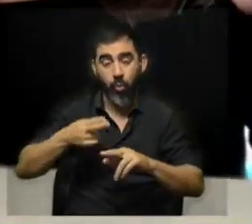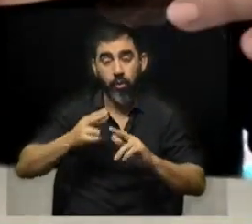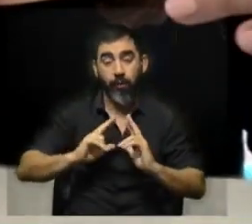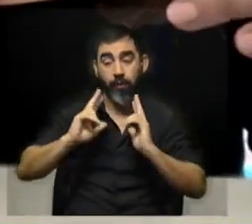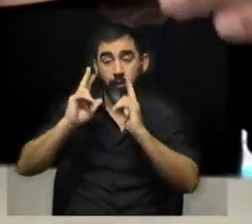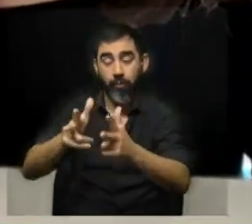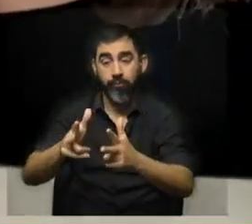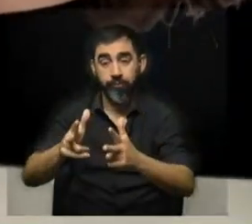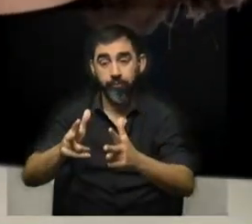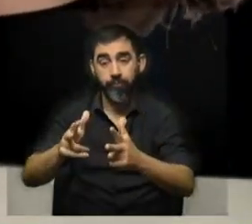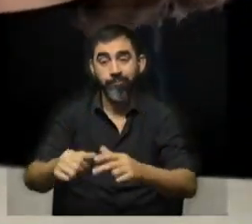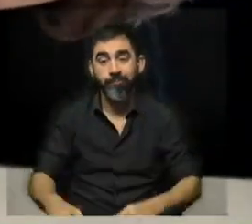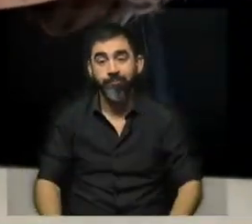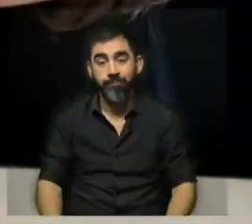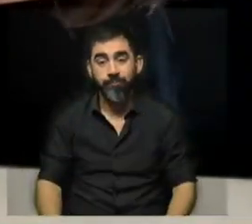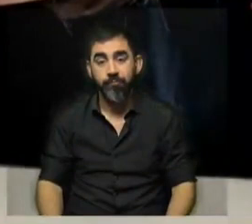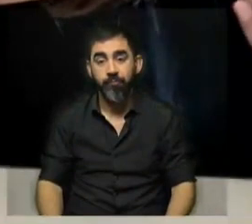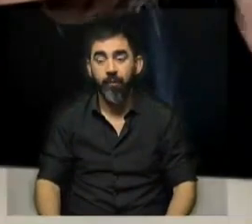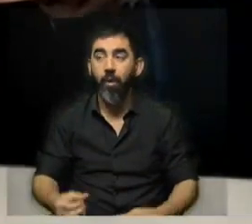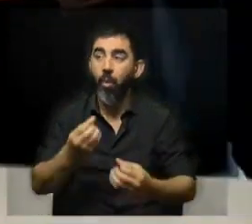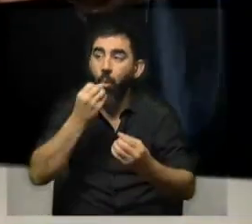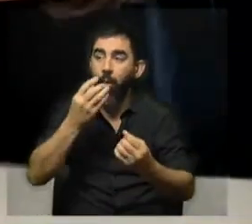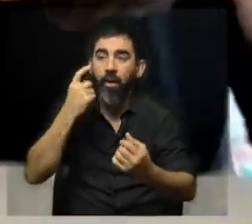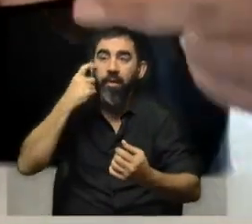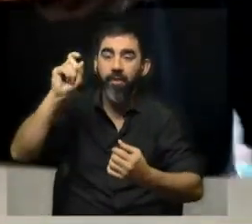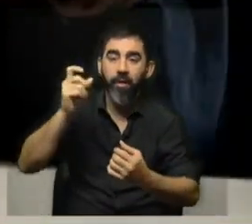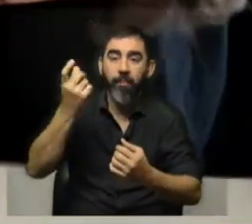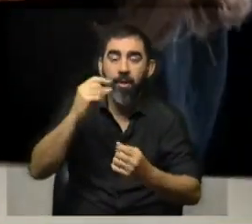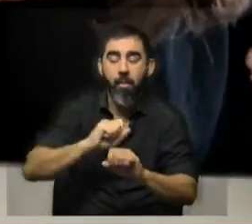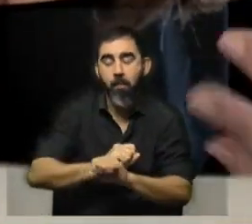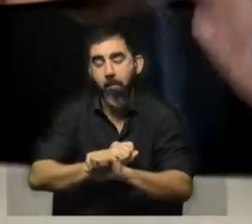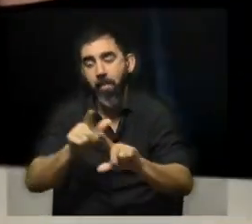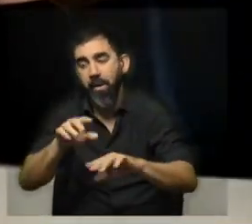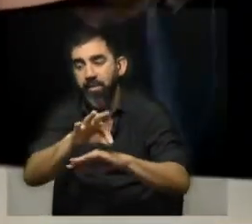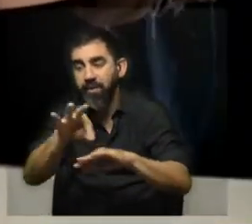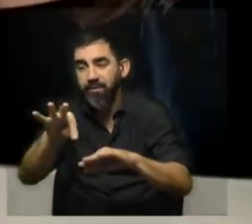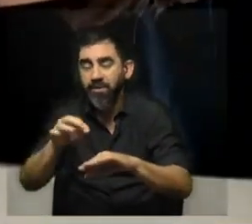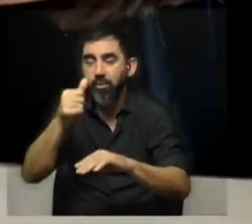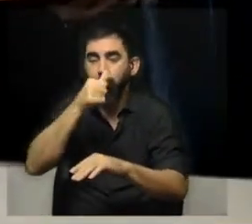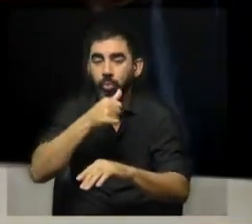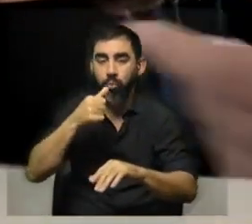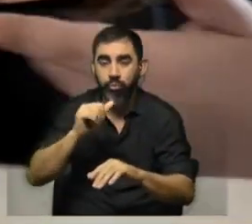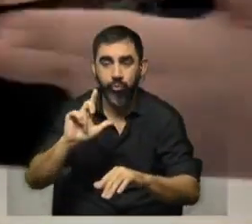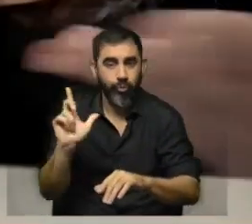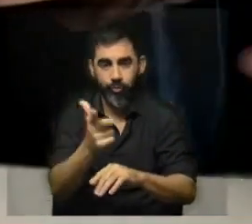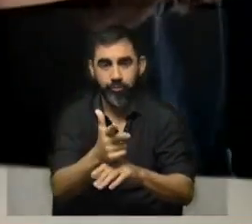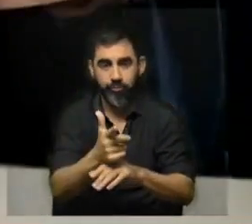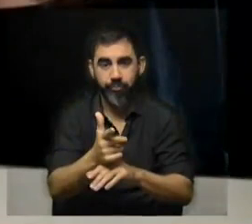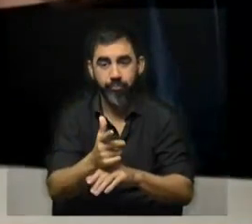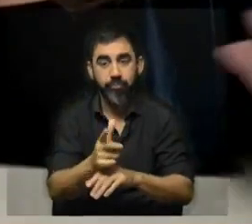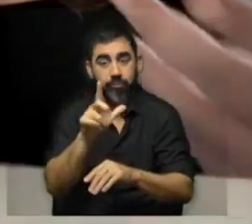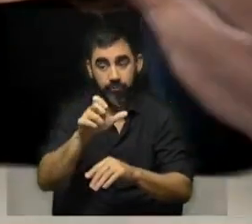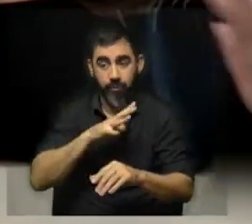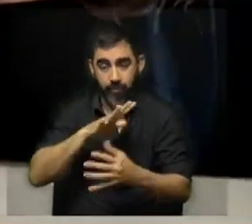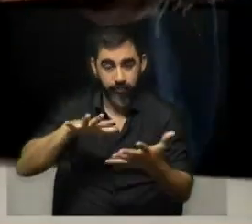por más que pueda tener muy buena intención, está diseñando mal las soluciones. Y está claro que eso está